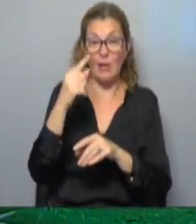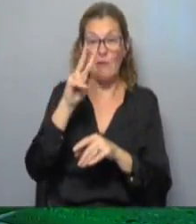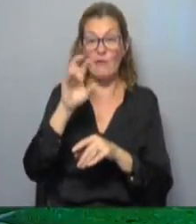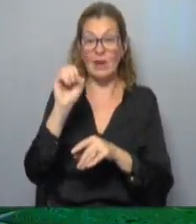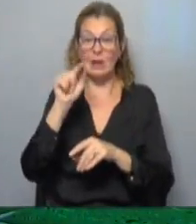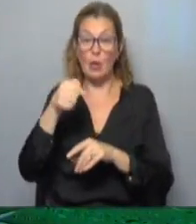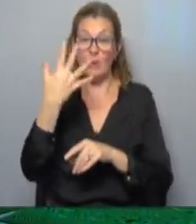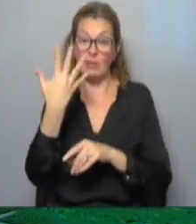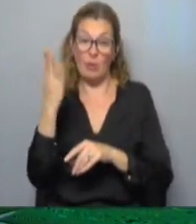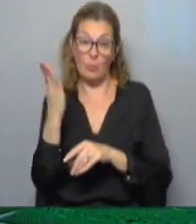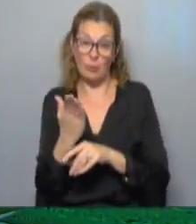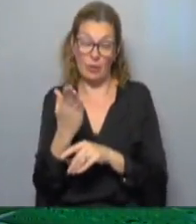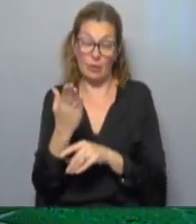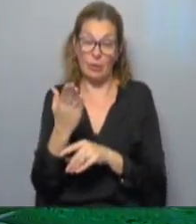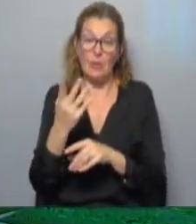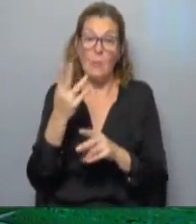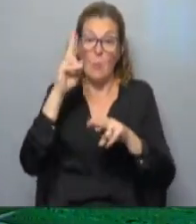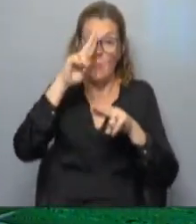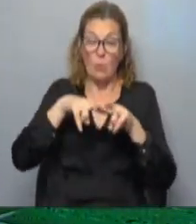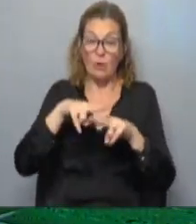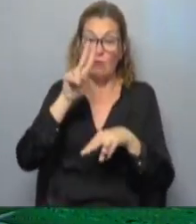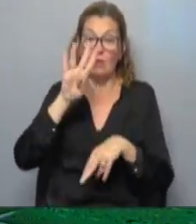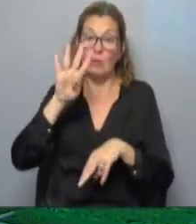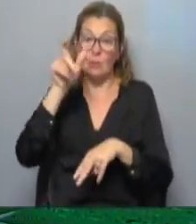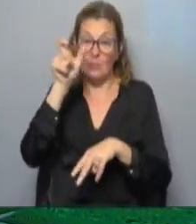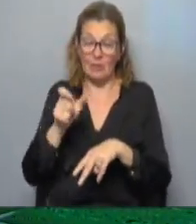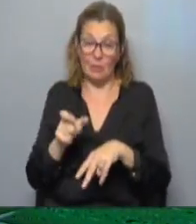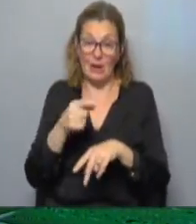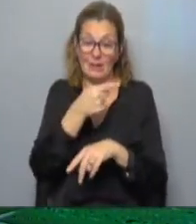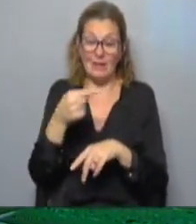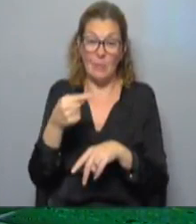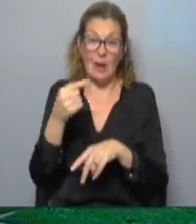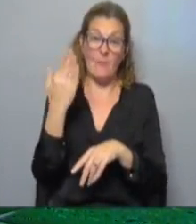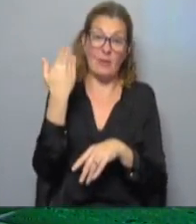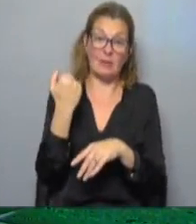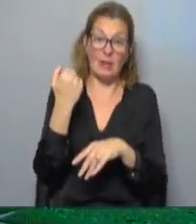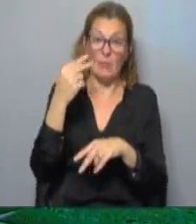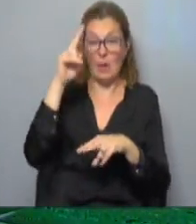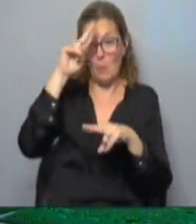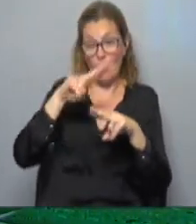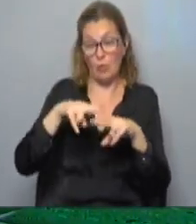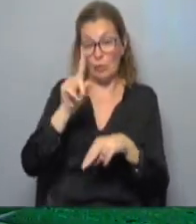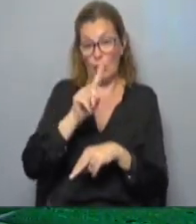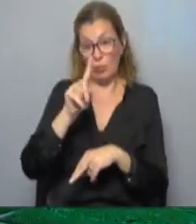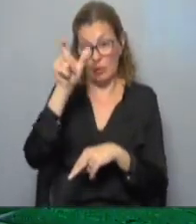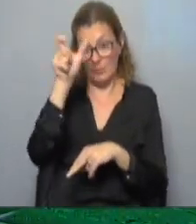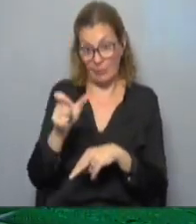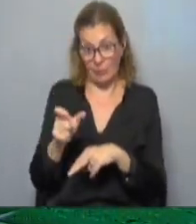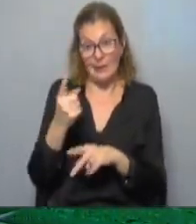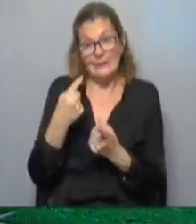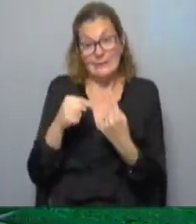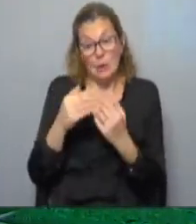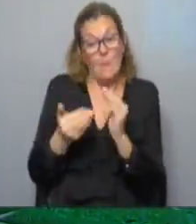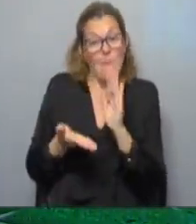20,5%. Además, murieron 24 personas y la semana pasada habían fallecido 11 personas, por lo que